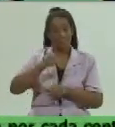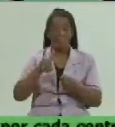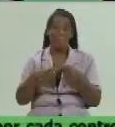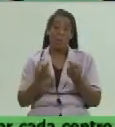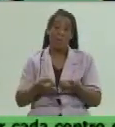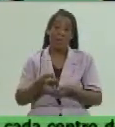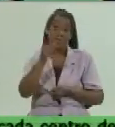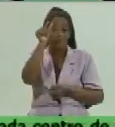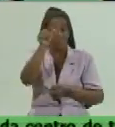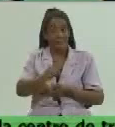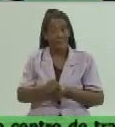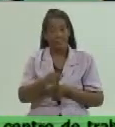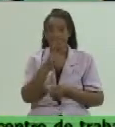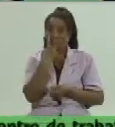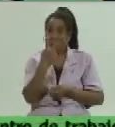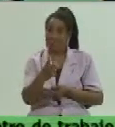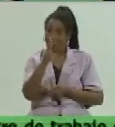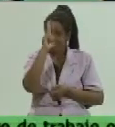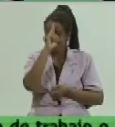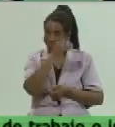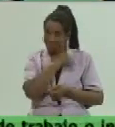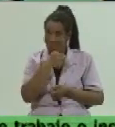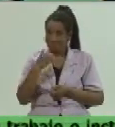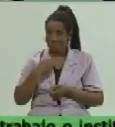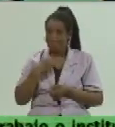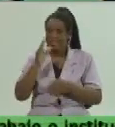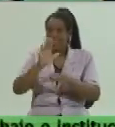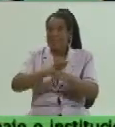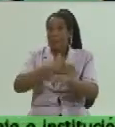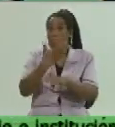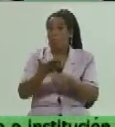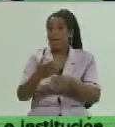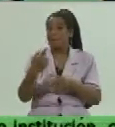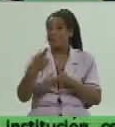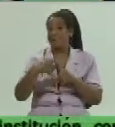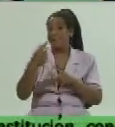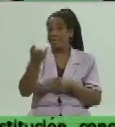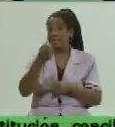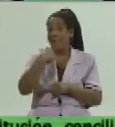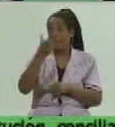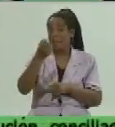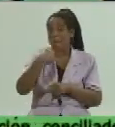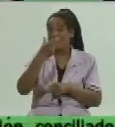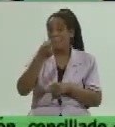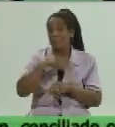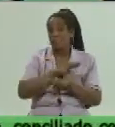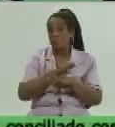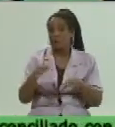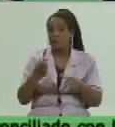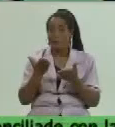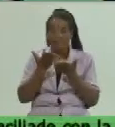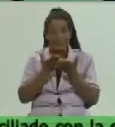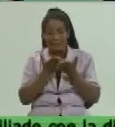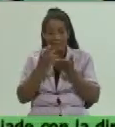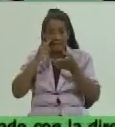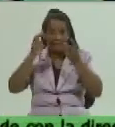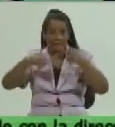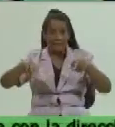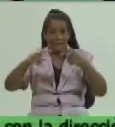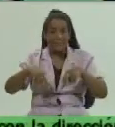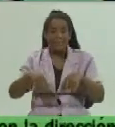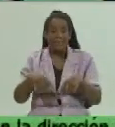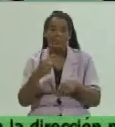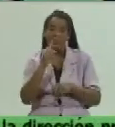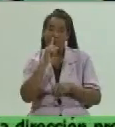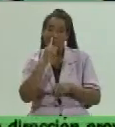van a atención médica y posteriormente del tratamiento se le empieza con estudios seriados de PCR y al